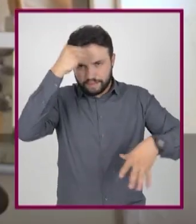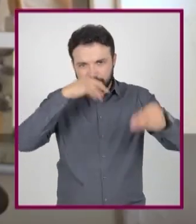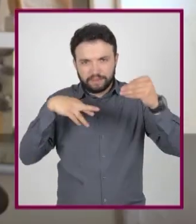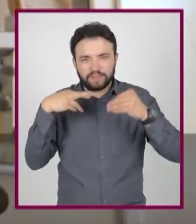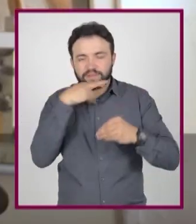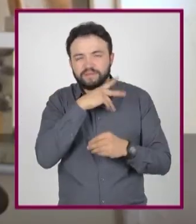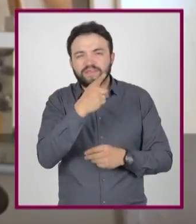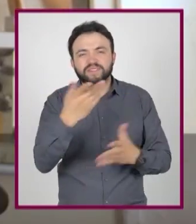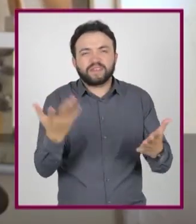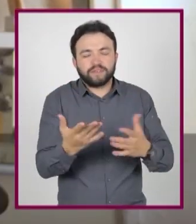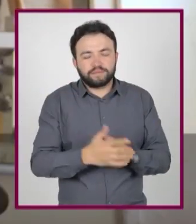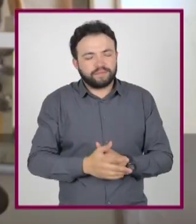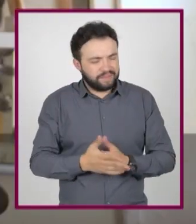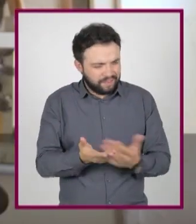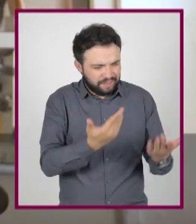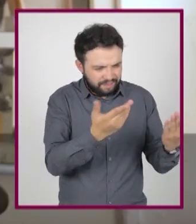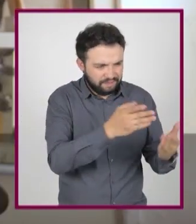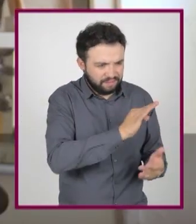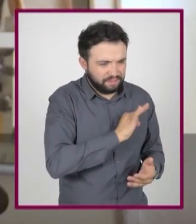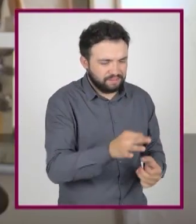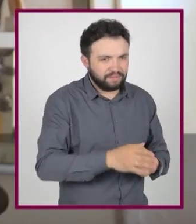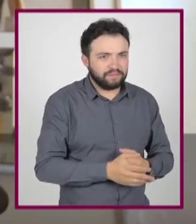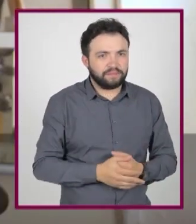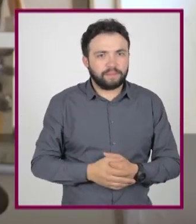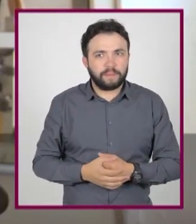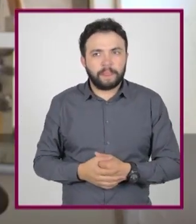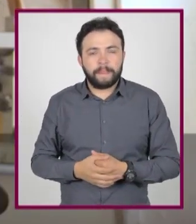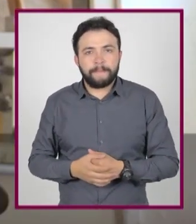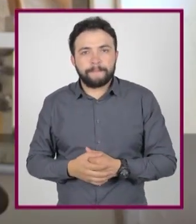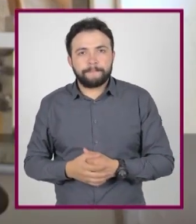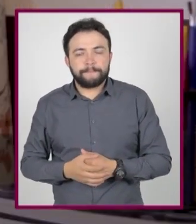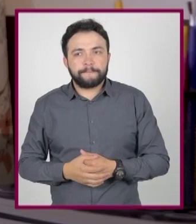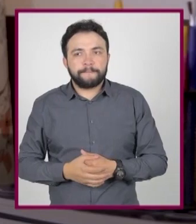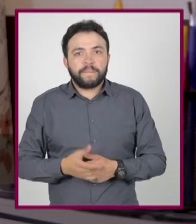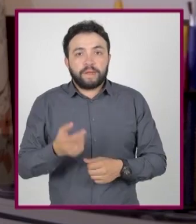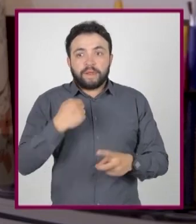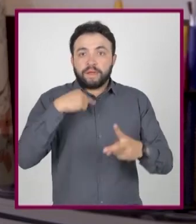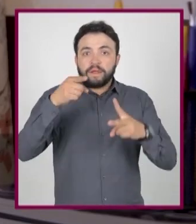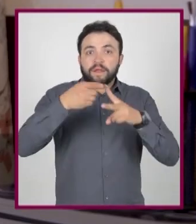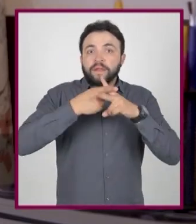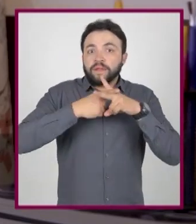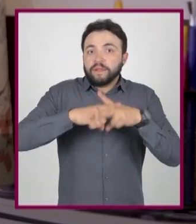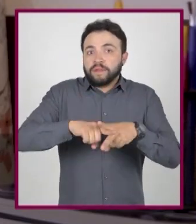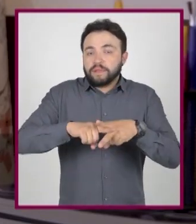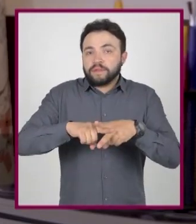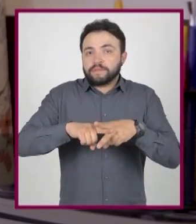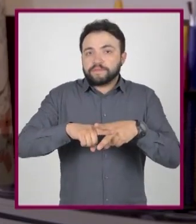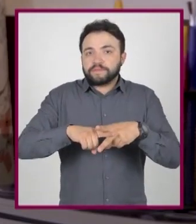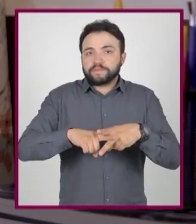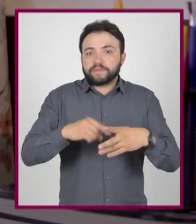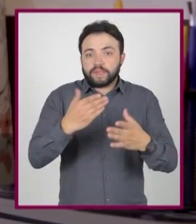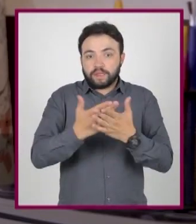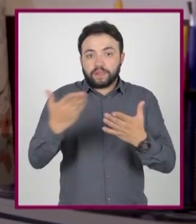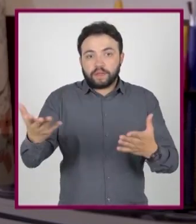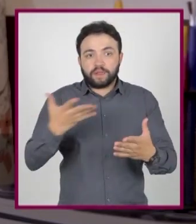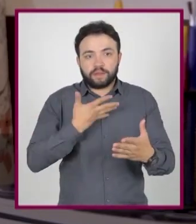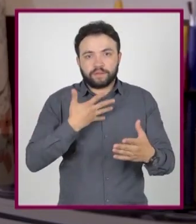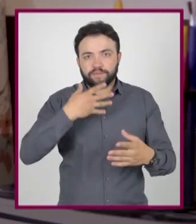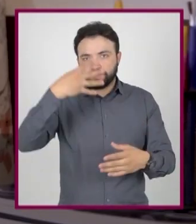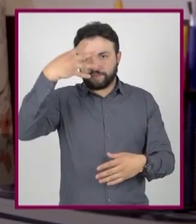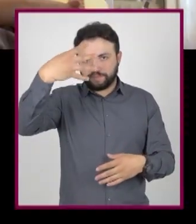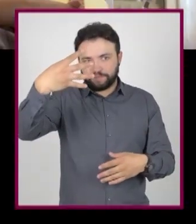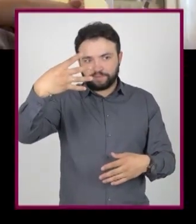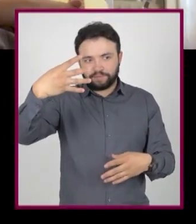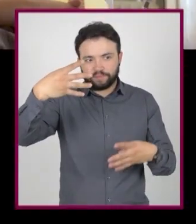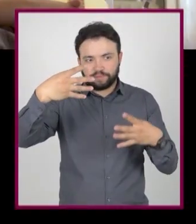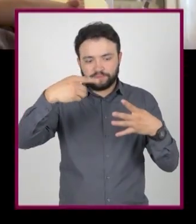curva. Venga. Yo sé que puedes. Ponte a prueba. Voy a empezar por lo obvio. Hasta ahora